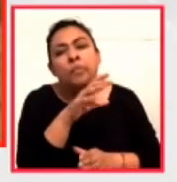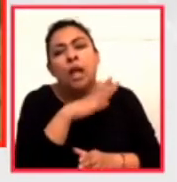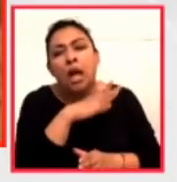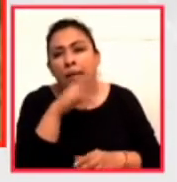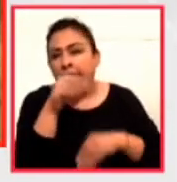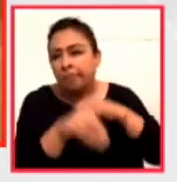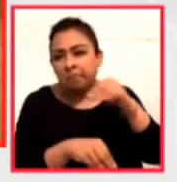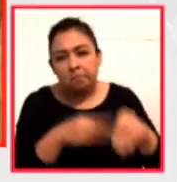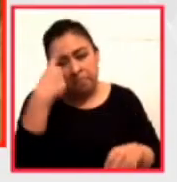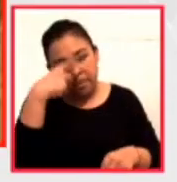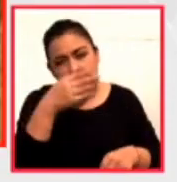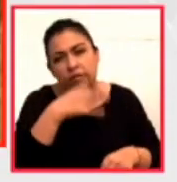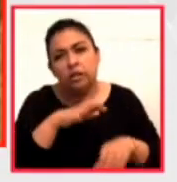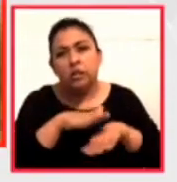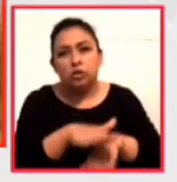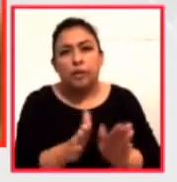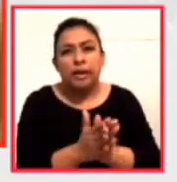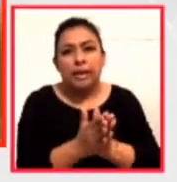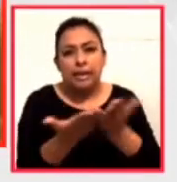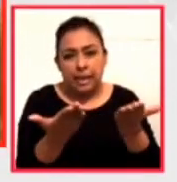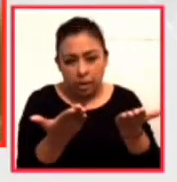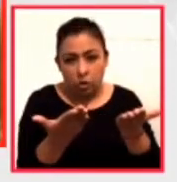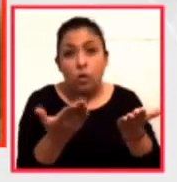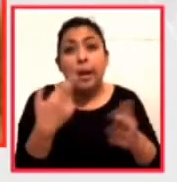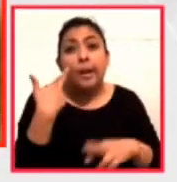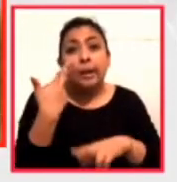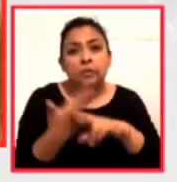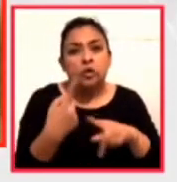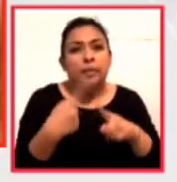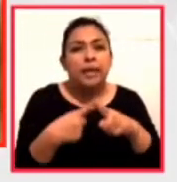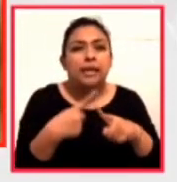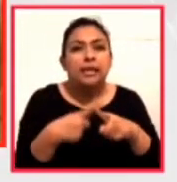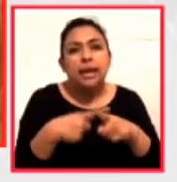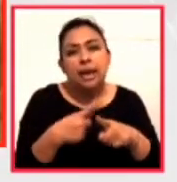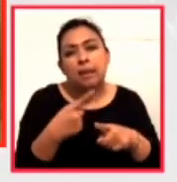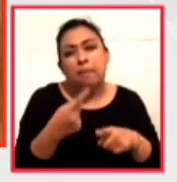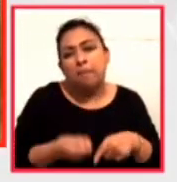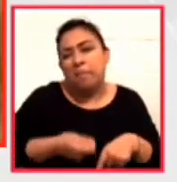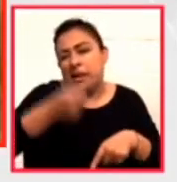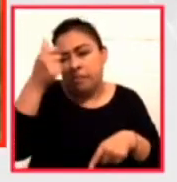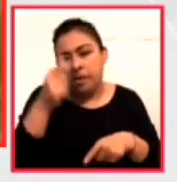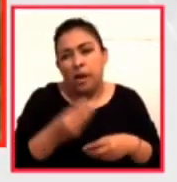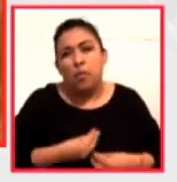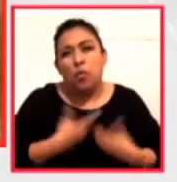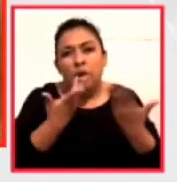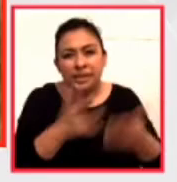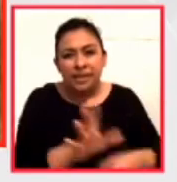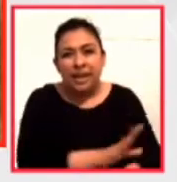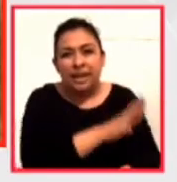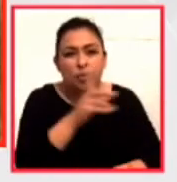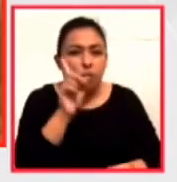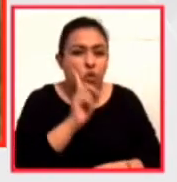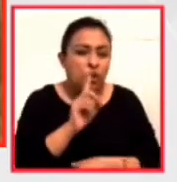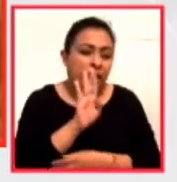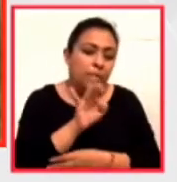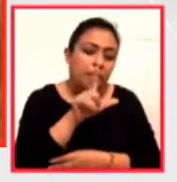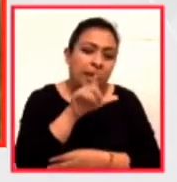fiesta sobre literatura expandida a cargo de la pionera de la poesía electrónica, la escritora Belén Gauche.